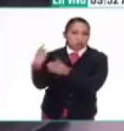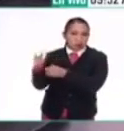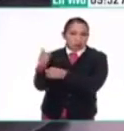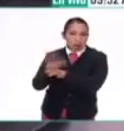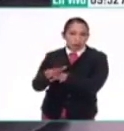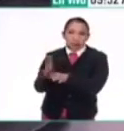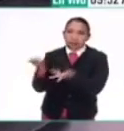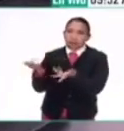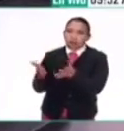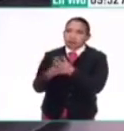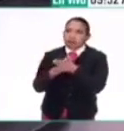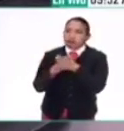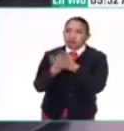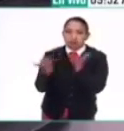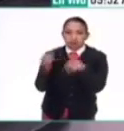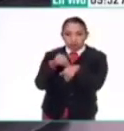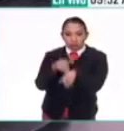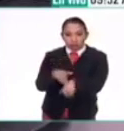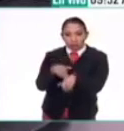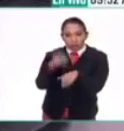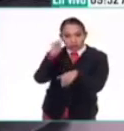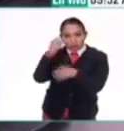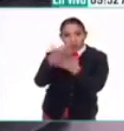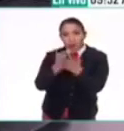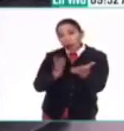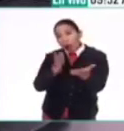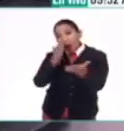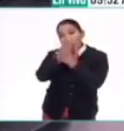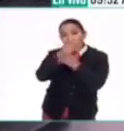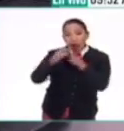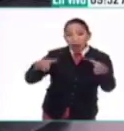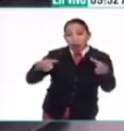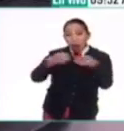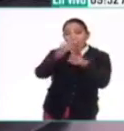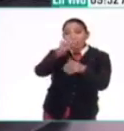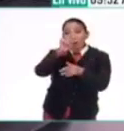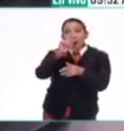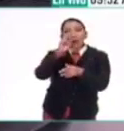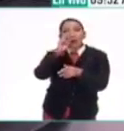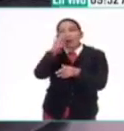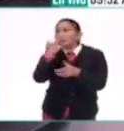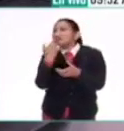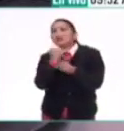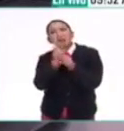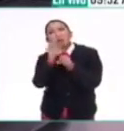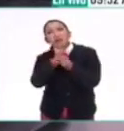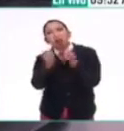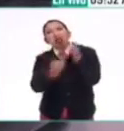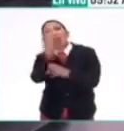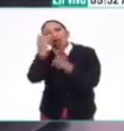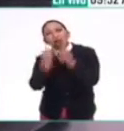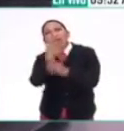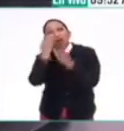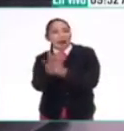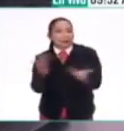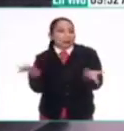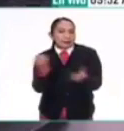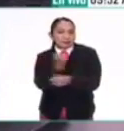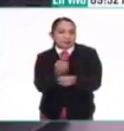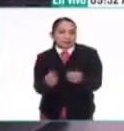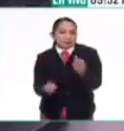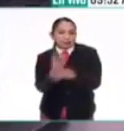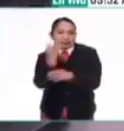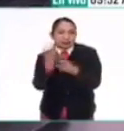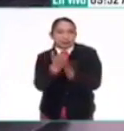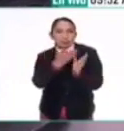vasallos a la cumbre del Popocatépetl, a ver por qué estaba haciendo erupción tanto, son las famosas erupciones que